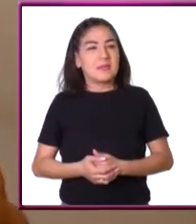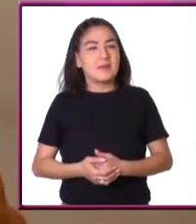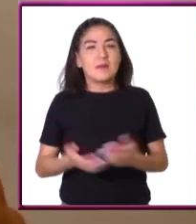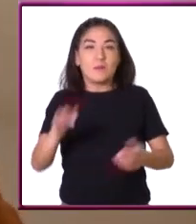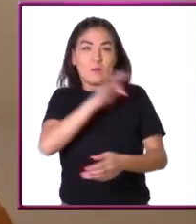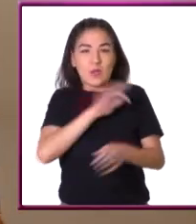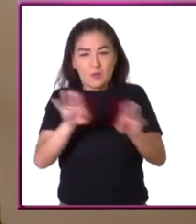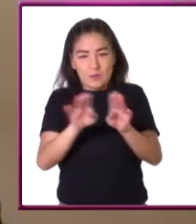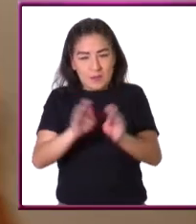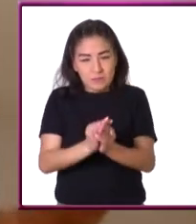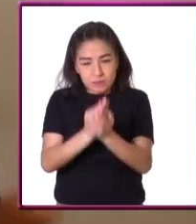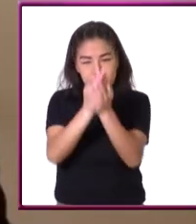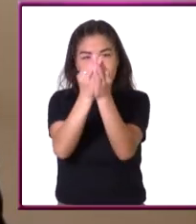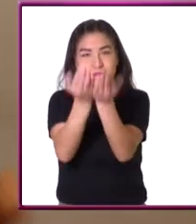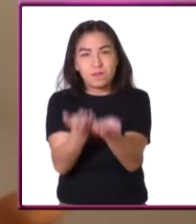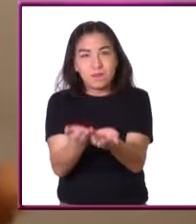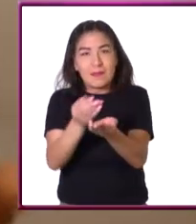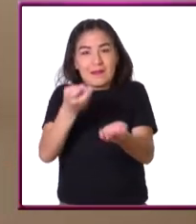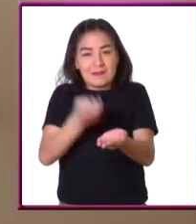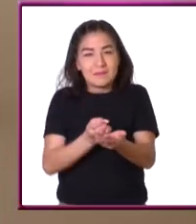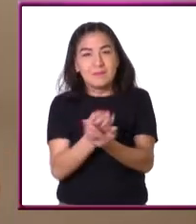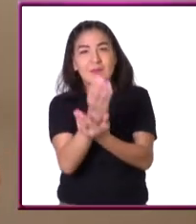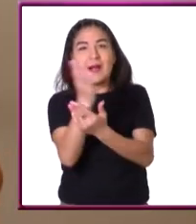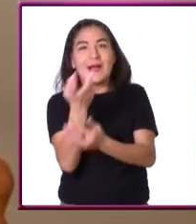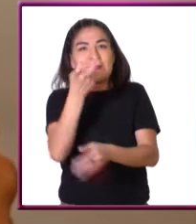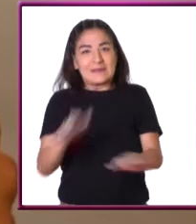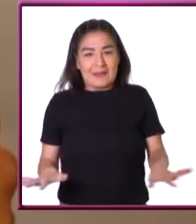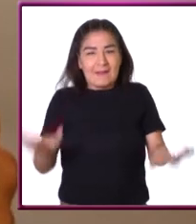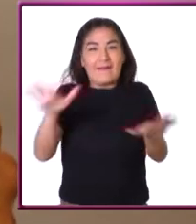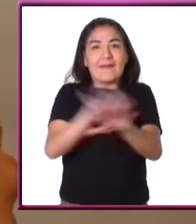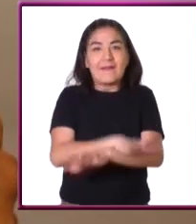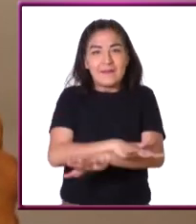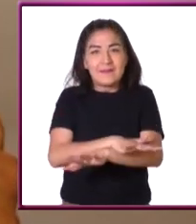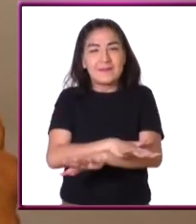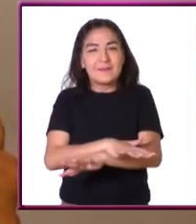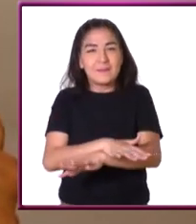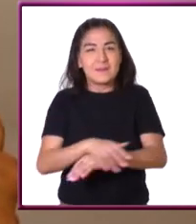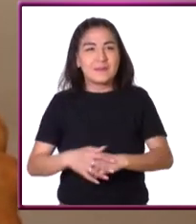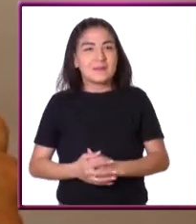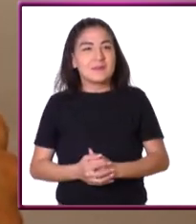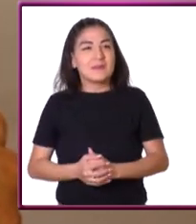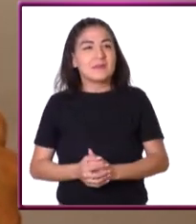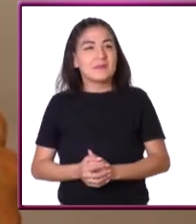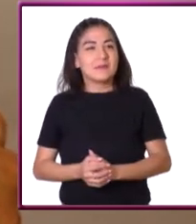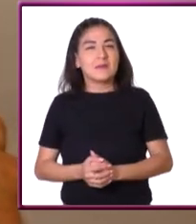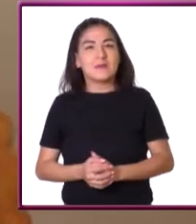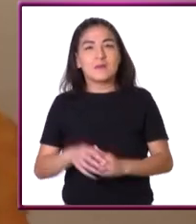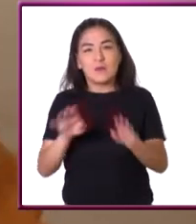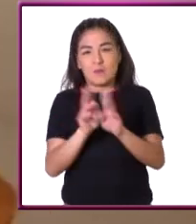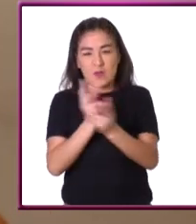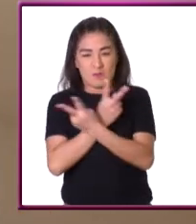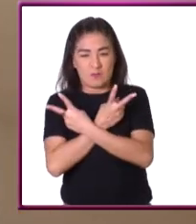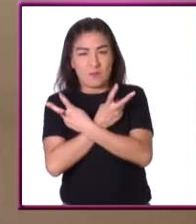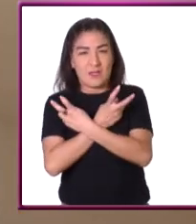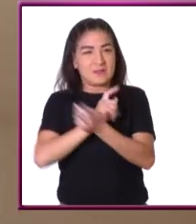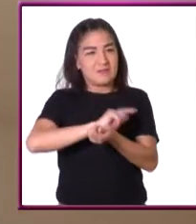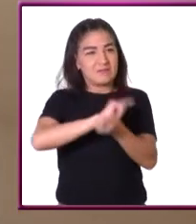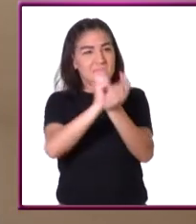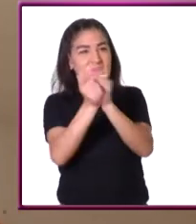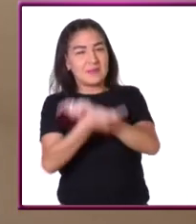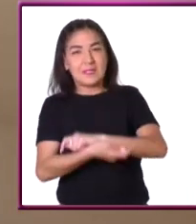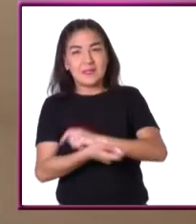este organismo pueda abrirse y cambiar, o sea, como que este, este, este, exoesqueleto